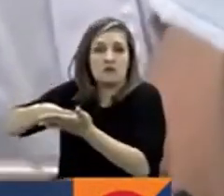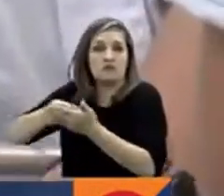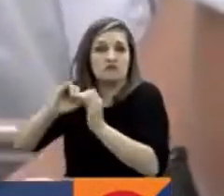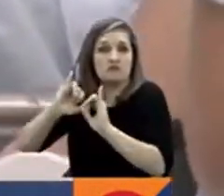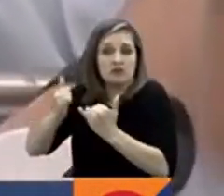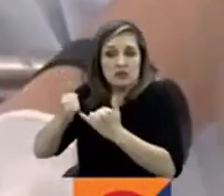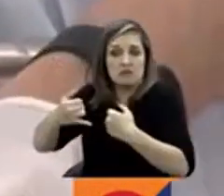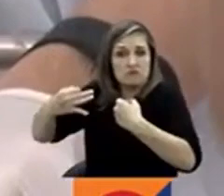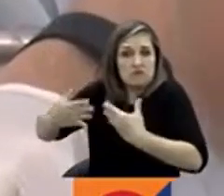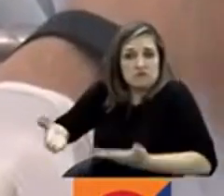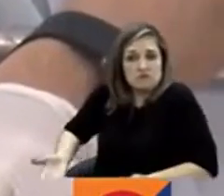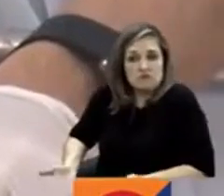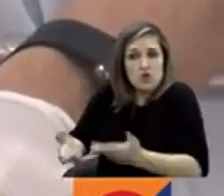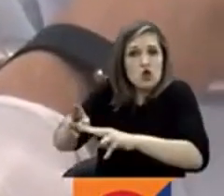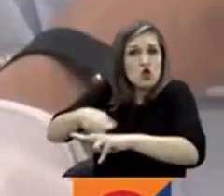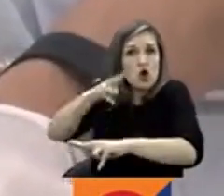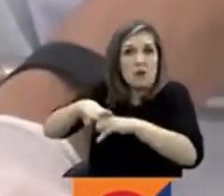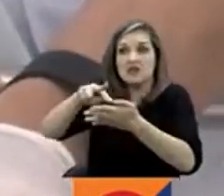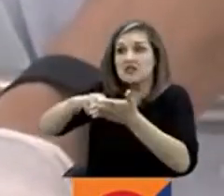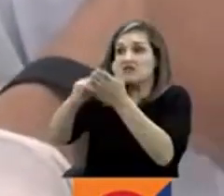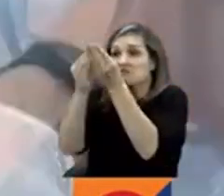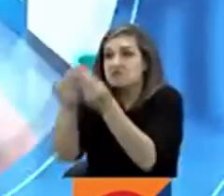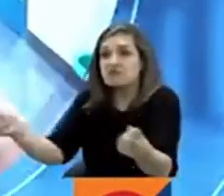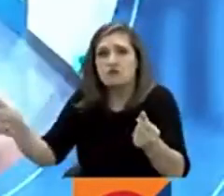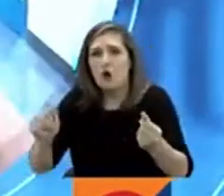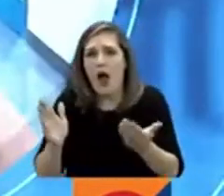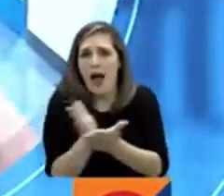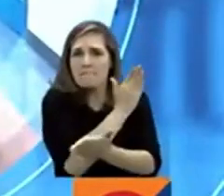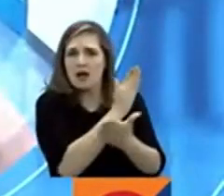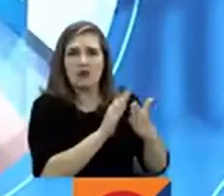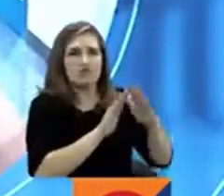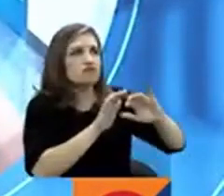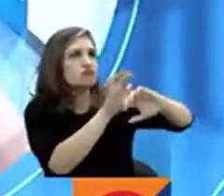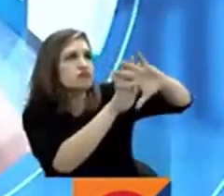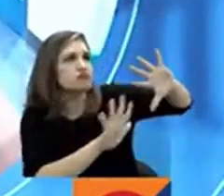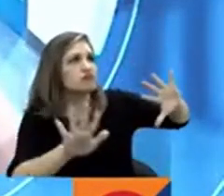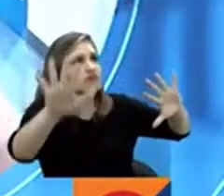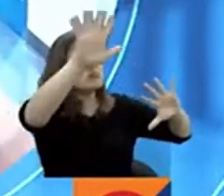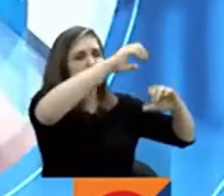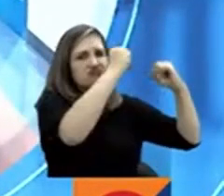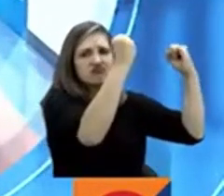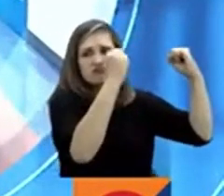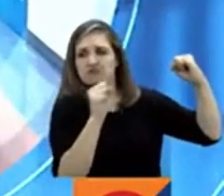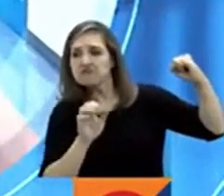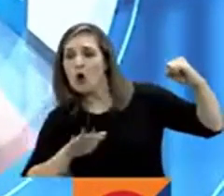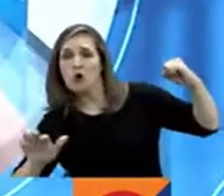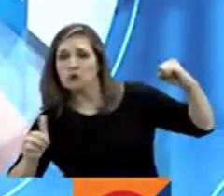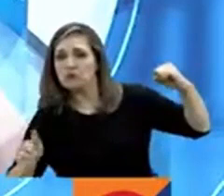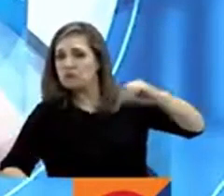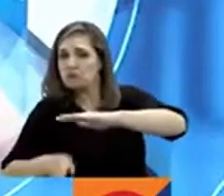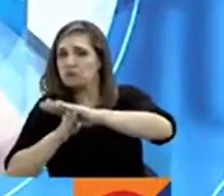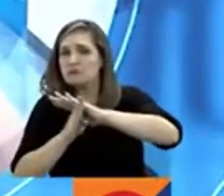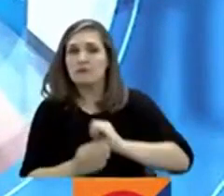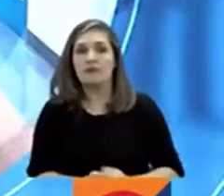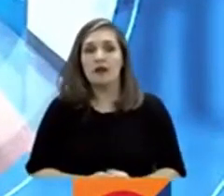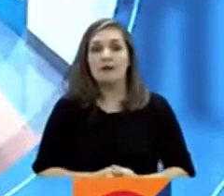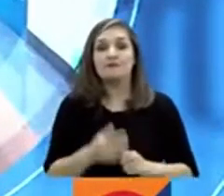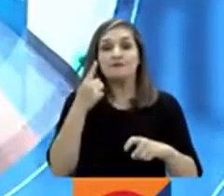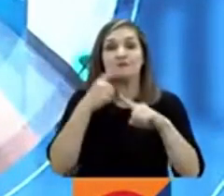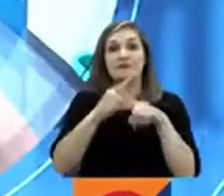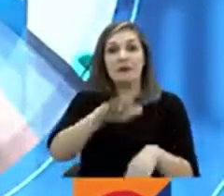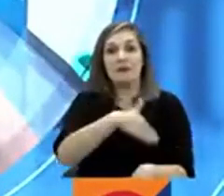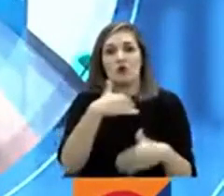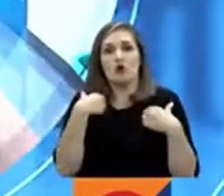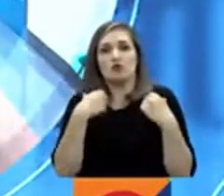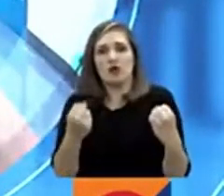con normalidad y no serán afectados por el proyecto. Exministros de Salud se pronunciaron sobre la reforma radicada en el Congreso.